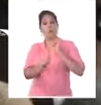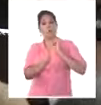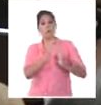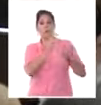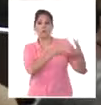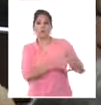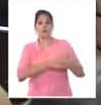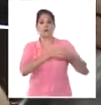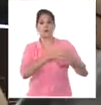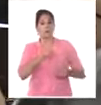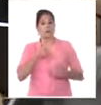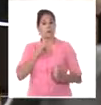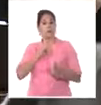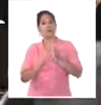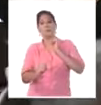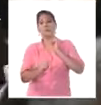Latina.